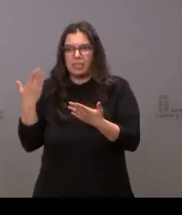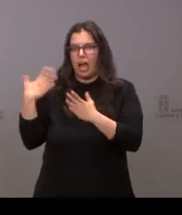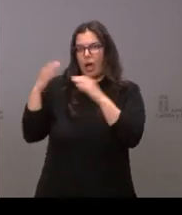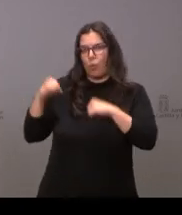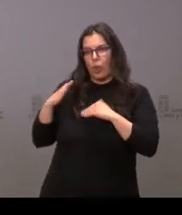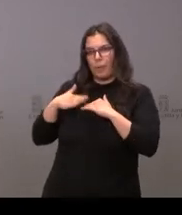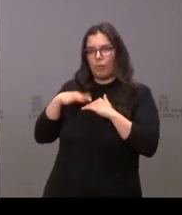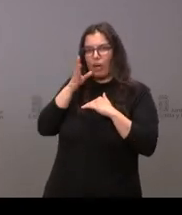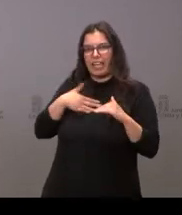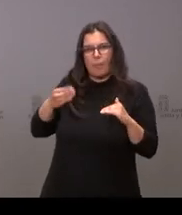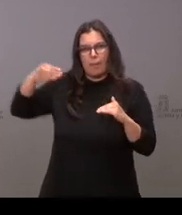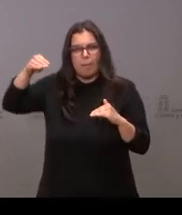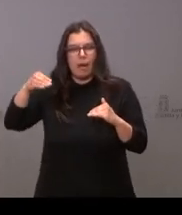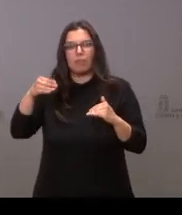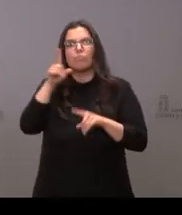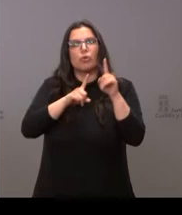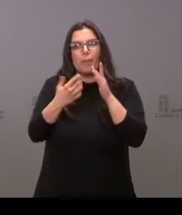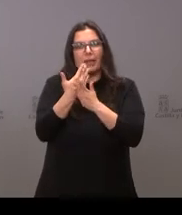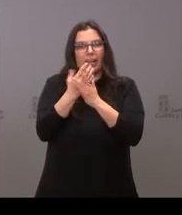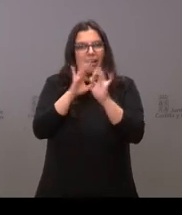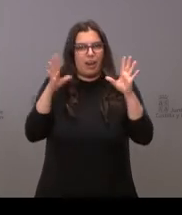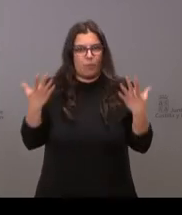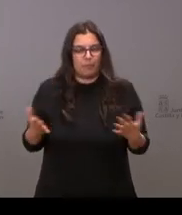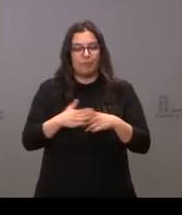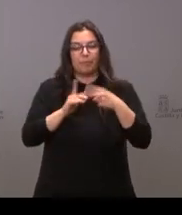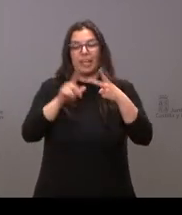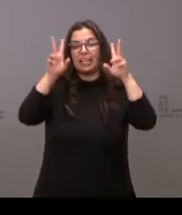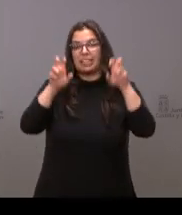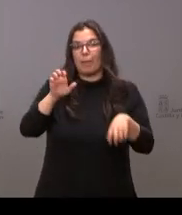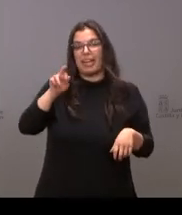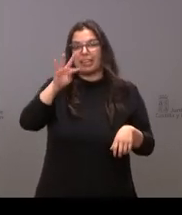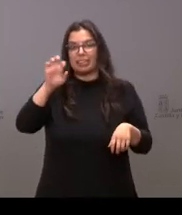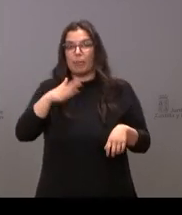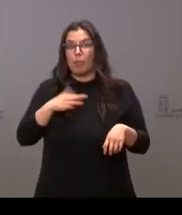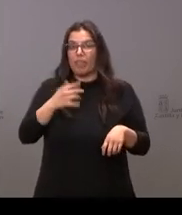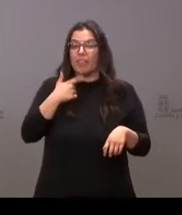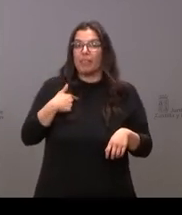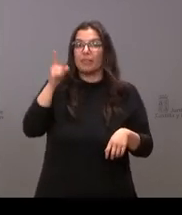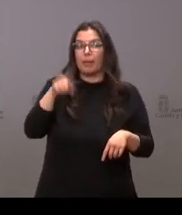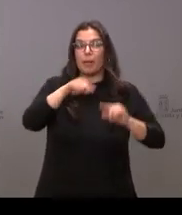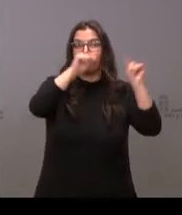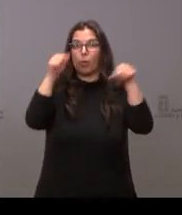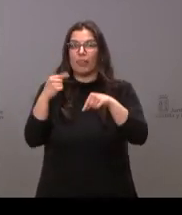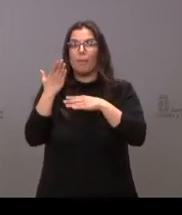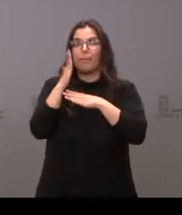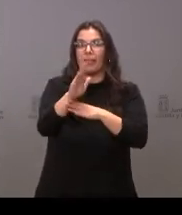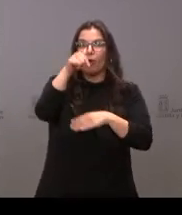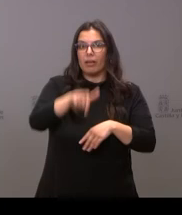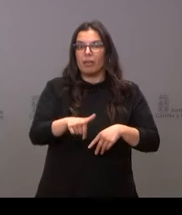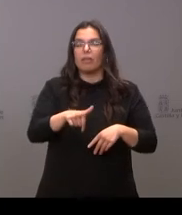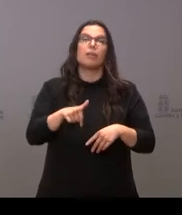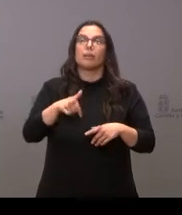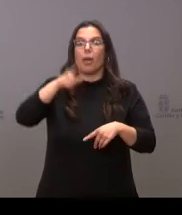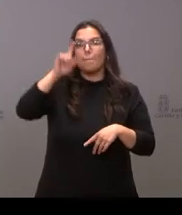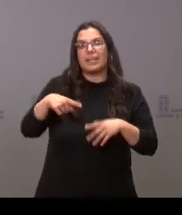hace unas semanas que nos concrete en cuanto a los ERTE no sé si nos puede dar los datos provinciales de los que se han pedido en lo que va de